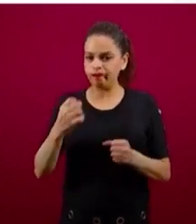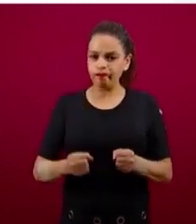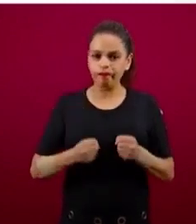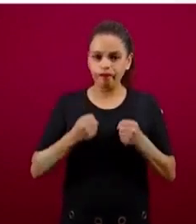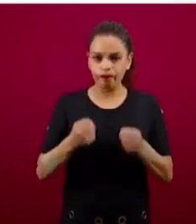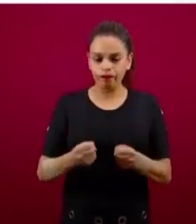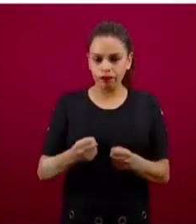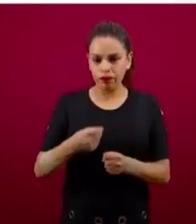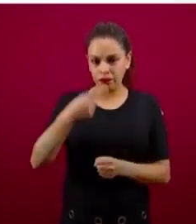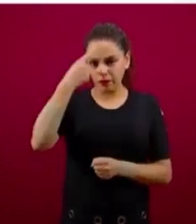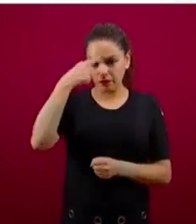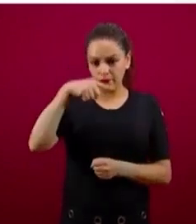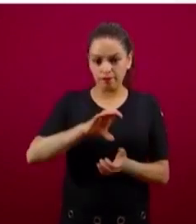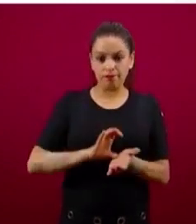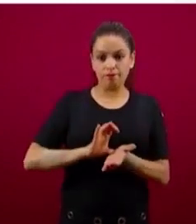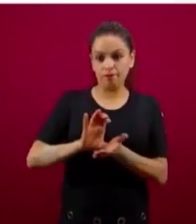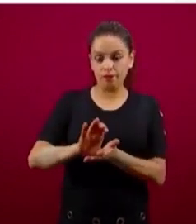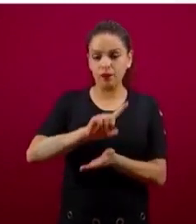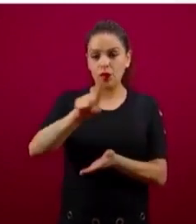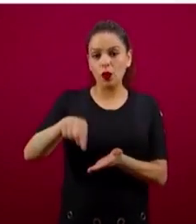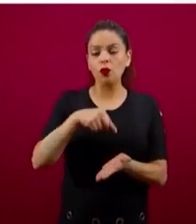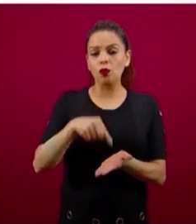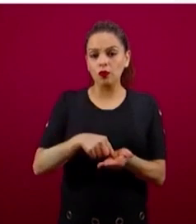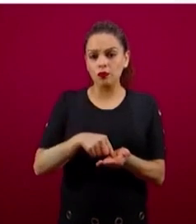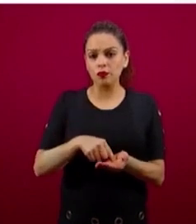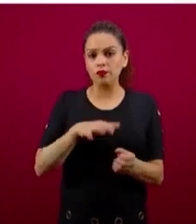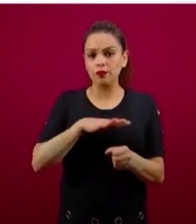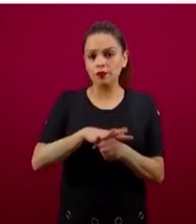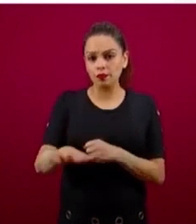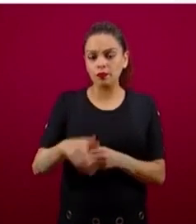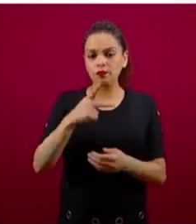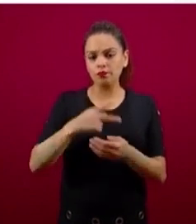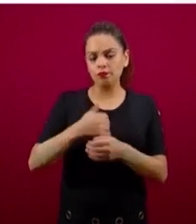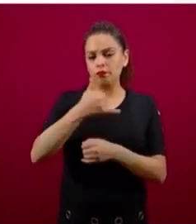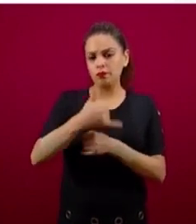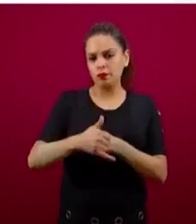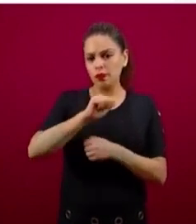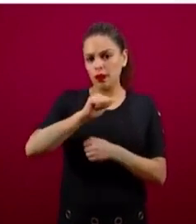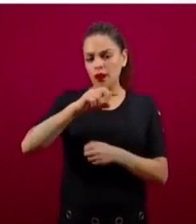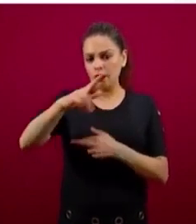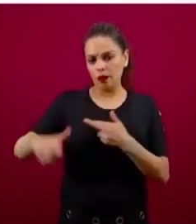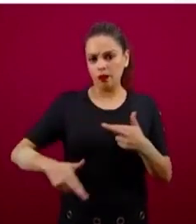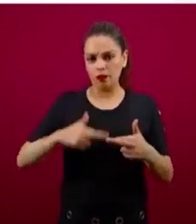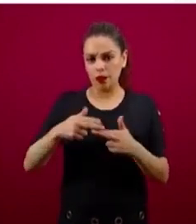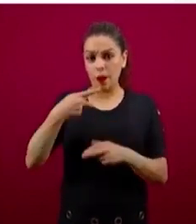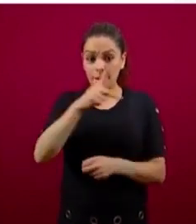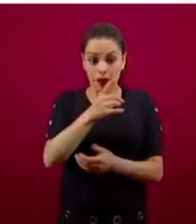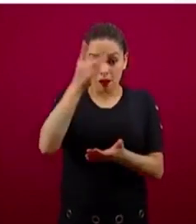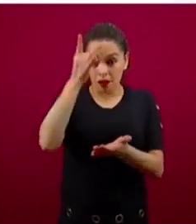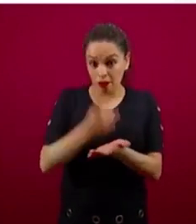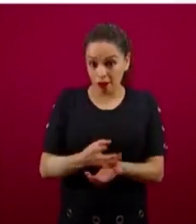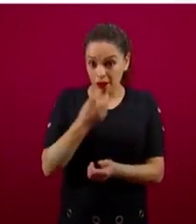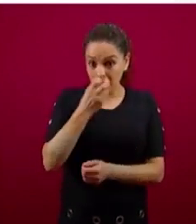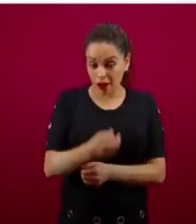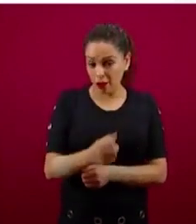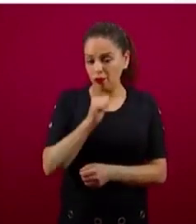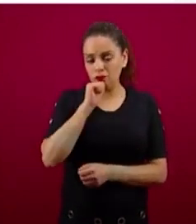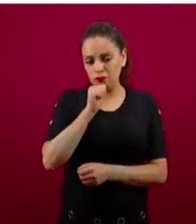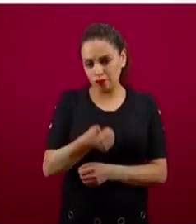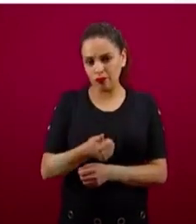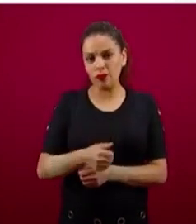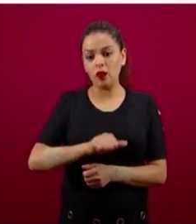zonas que van a ser también intervenidas con proyectos regionales, pero no son exclusivas. Aquí ustedes podrán ver prácticamente